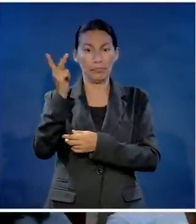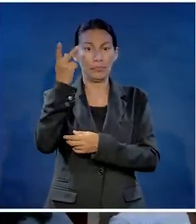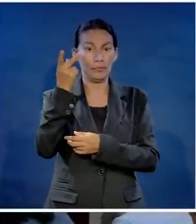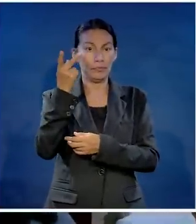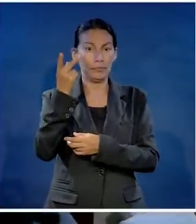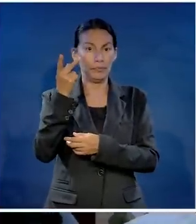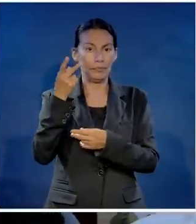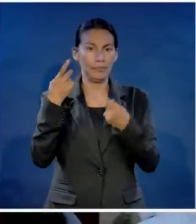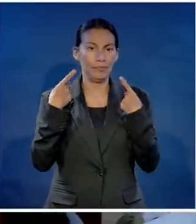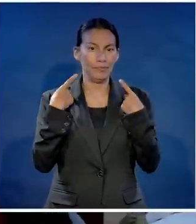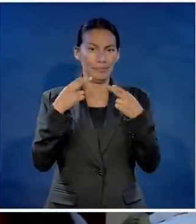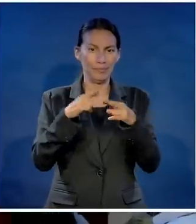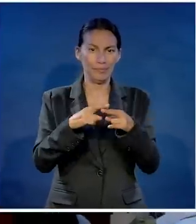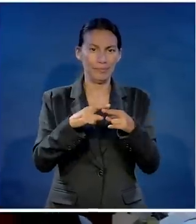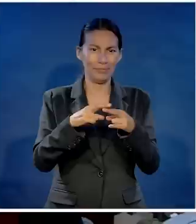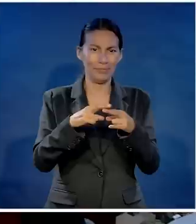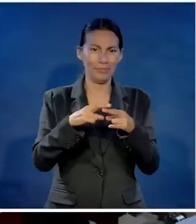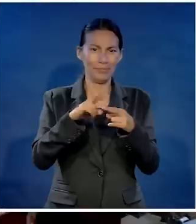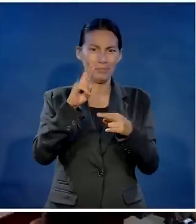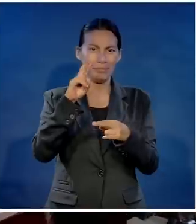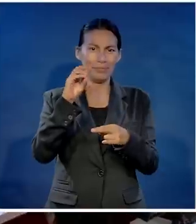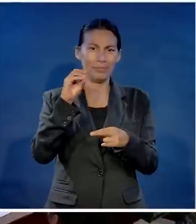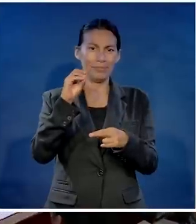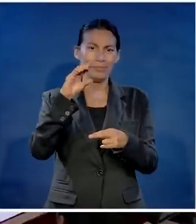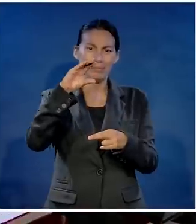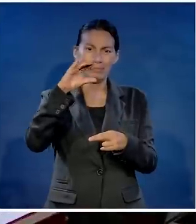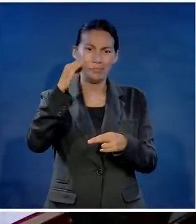Cuando estudiaba la preparatoria profachío